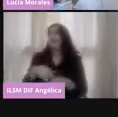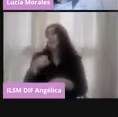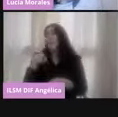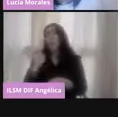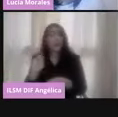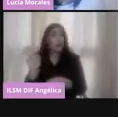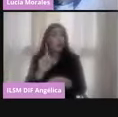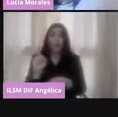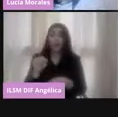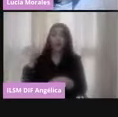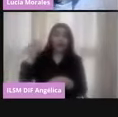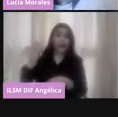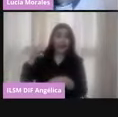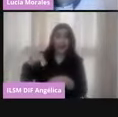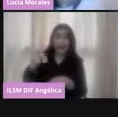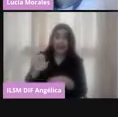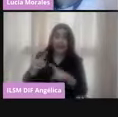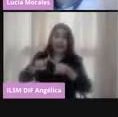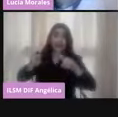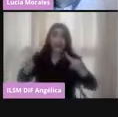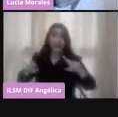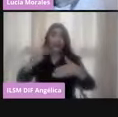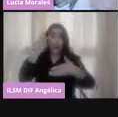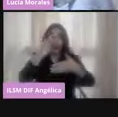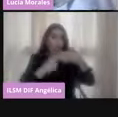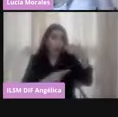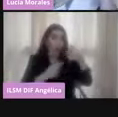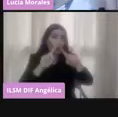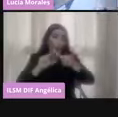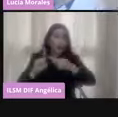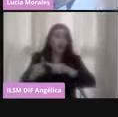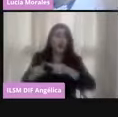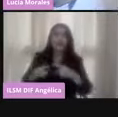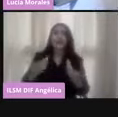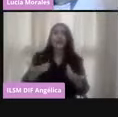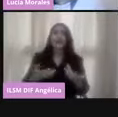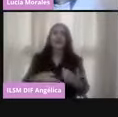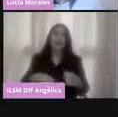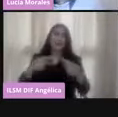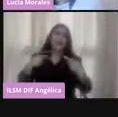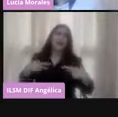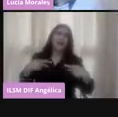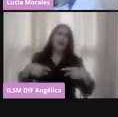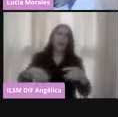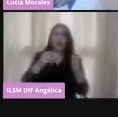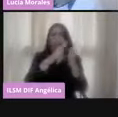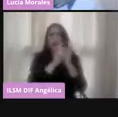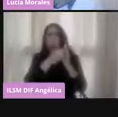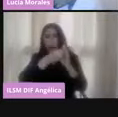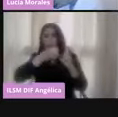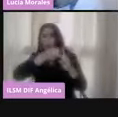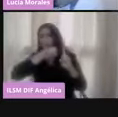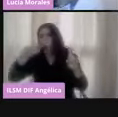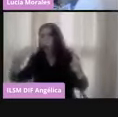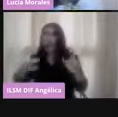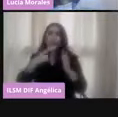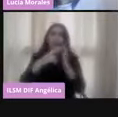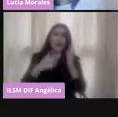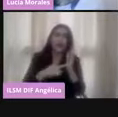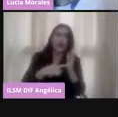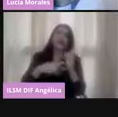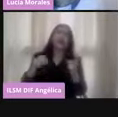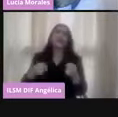Electoral tiene distintos programas, programas de educación cívica, además de mantener actualizado el registro federal de electores, en fin,